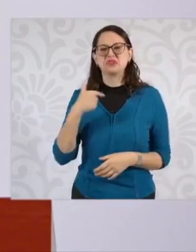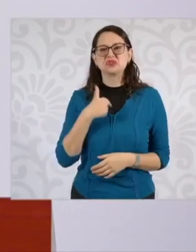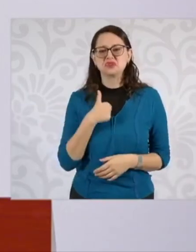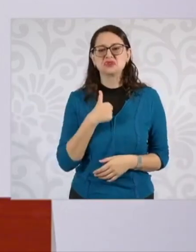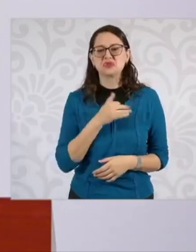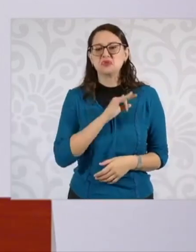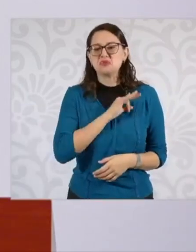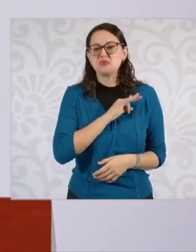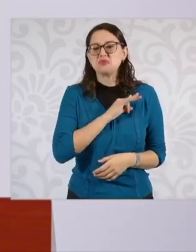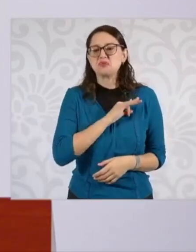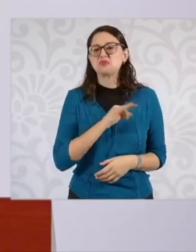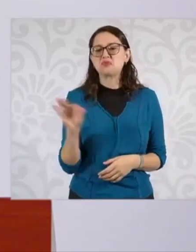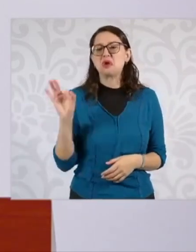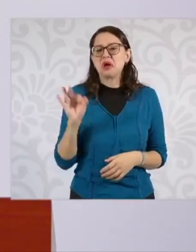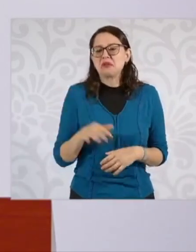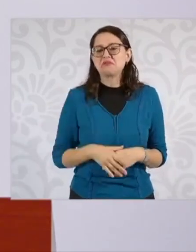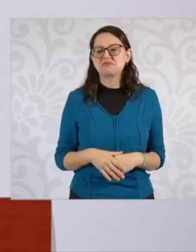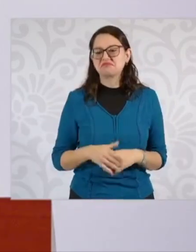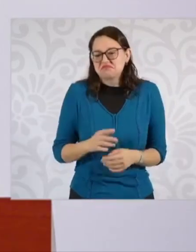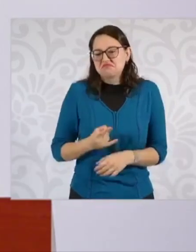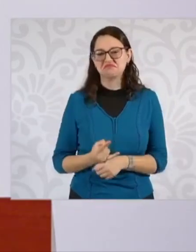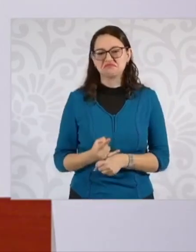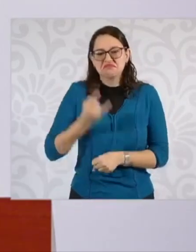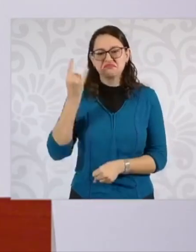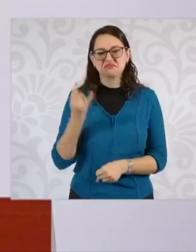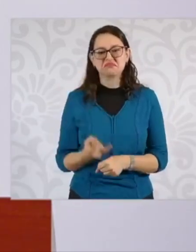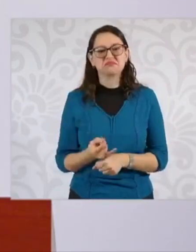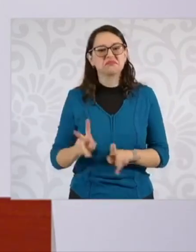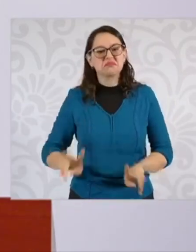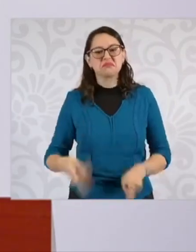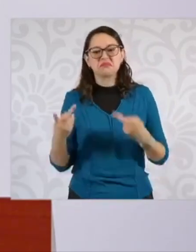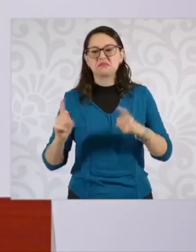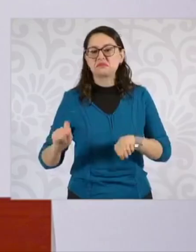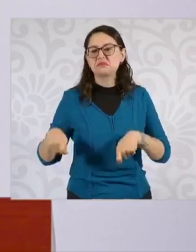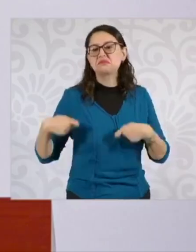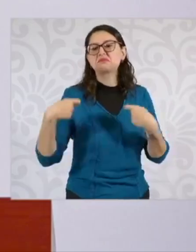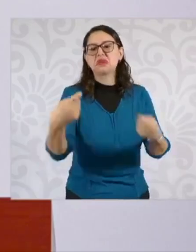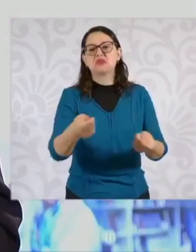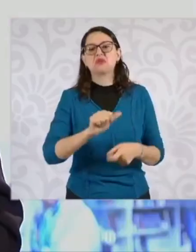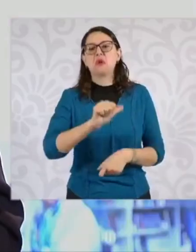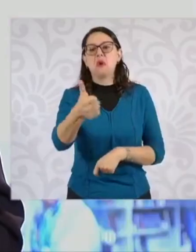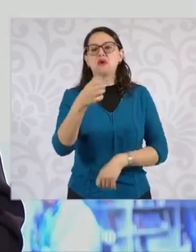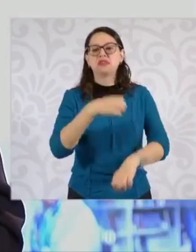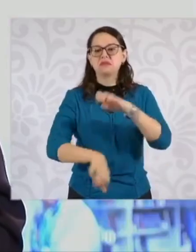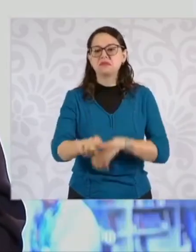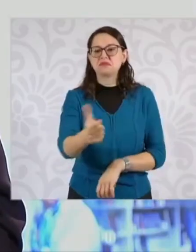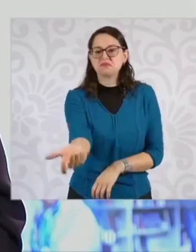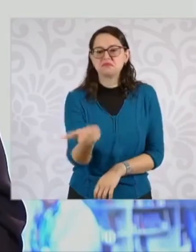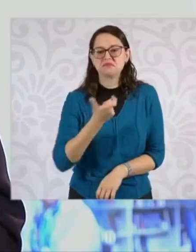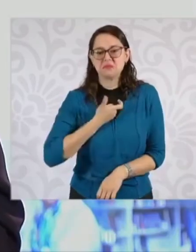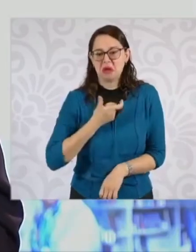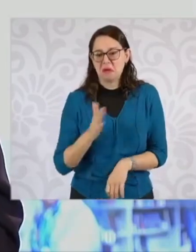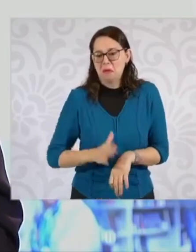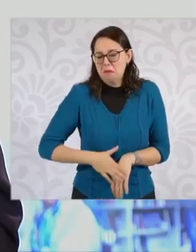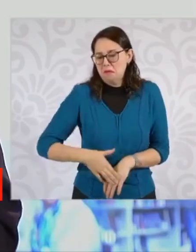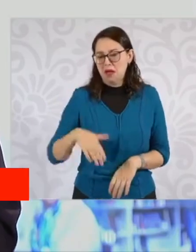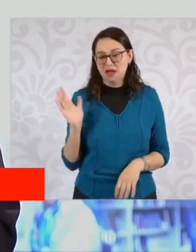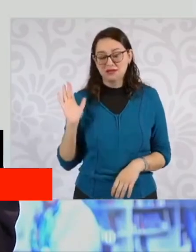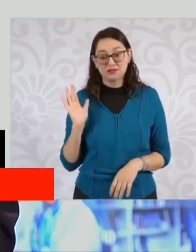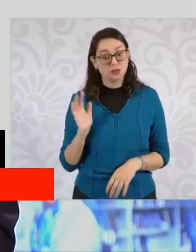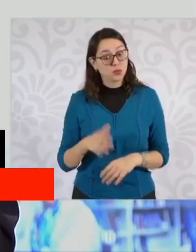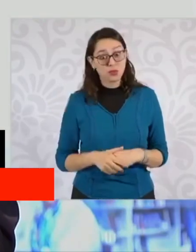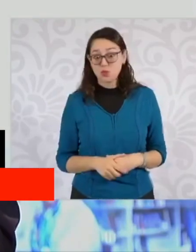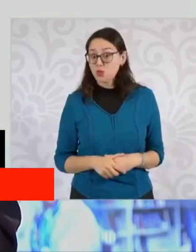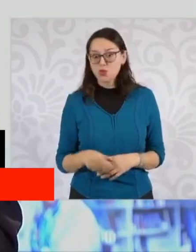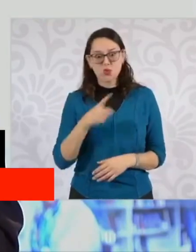con otra empresa lo vendo con una adjudicación directa a un precio más alto porque aparentemente hay un desabasto. Entonces, tenemos que